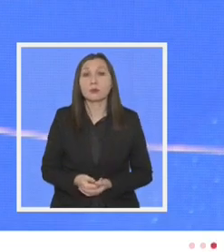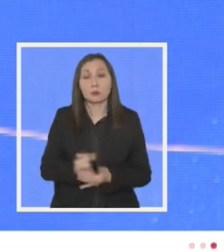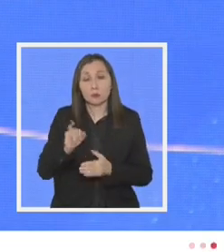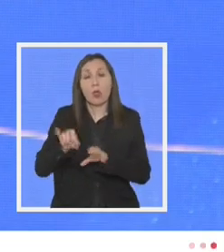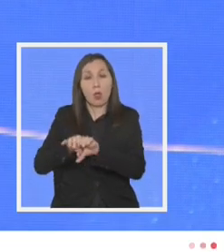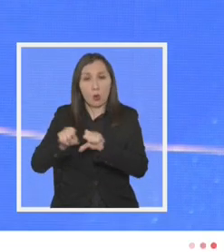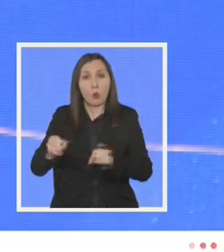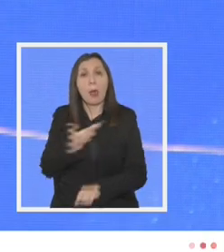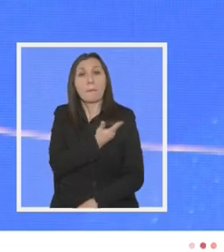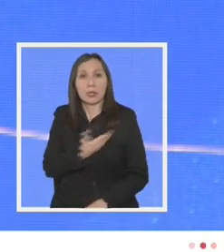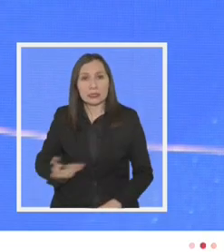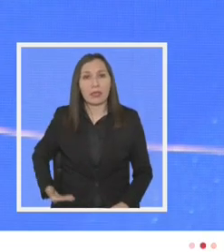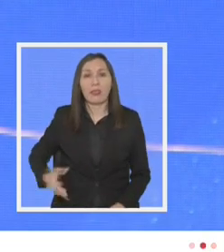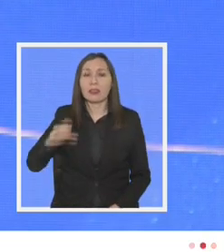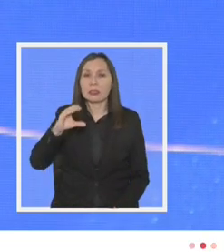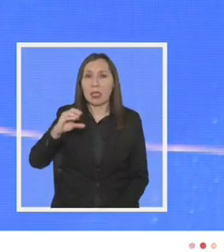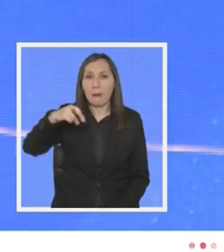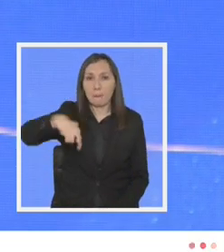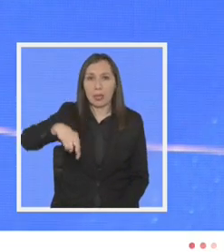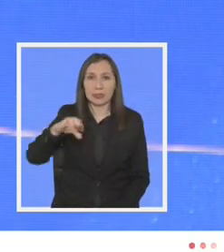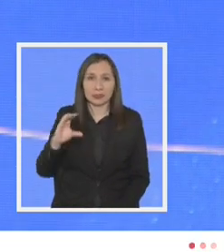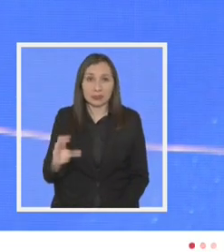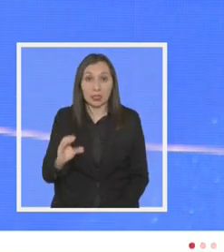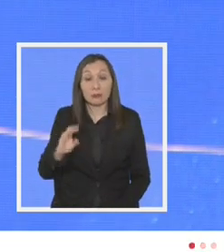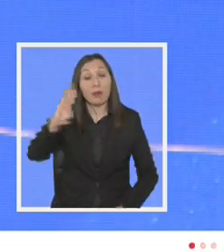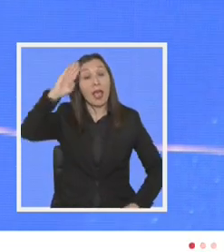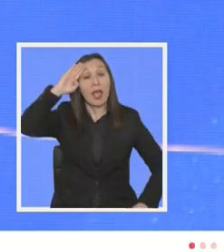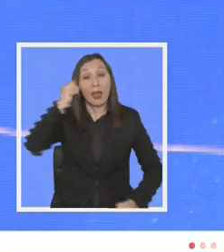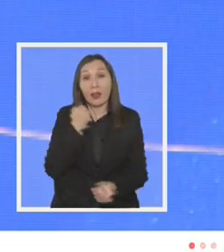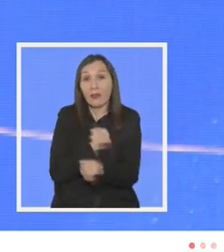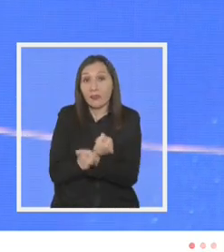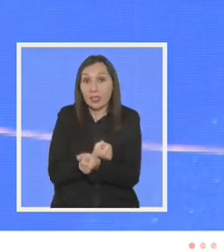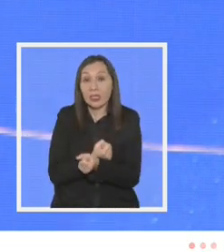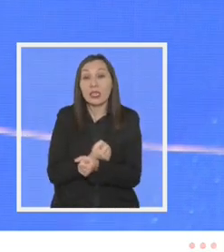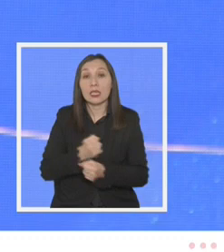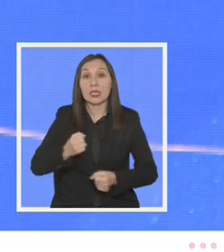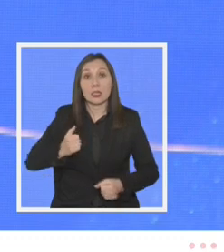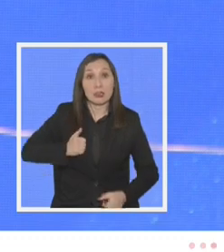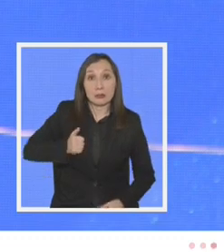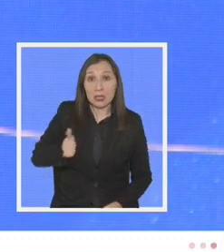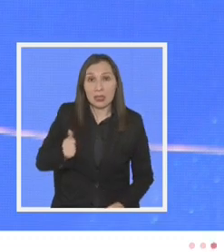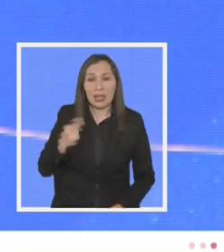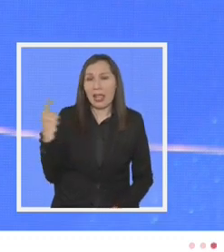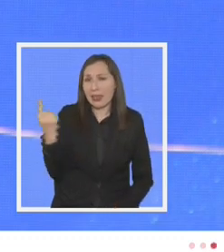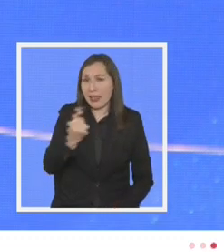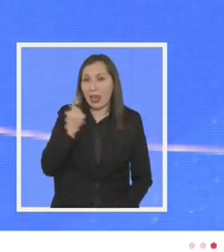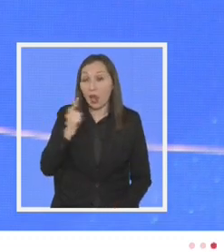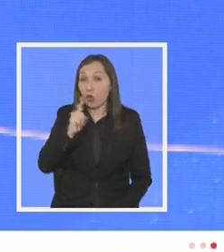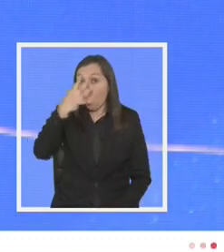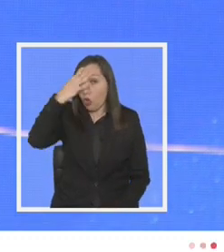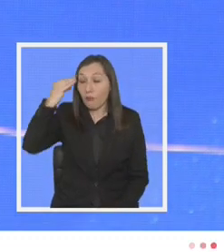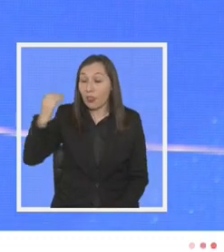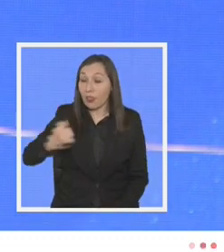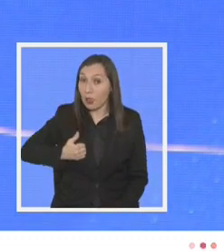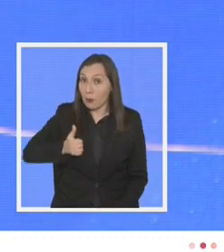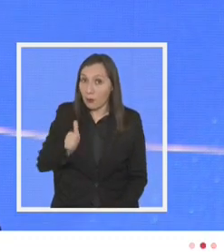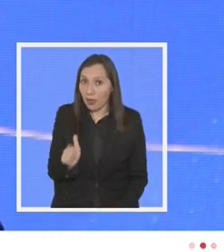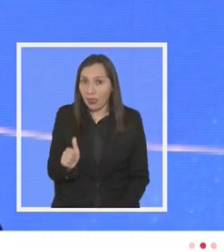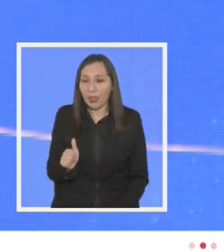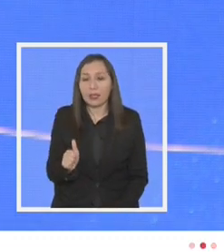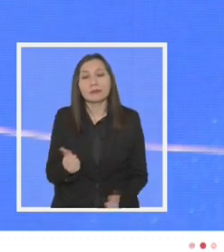comparto con el presidente de la CPC que carabineros y nuestras policías en general no olvidemos a la PDI